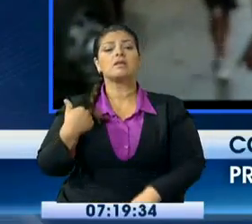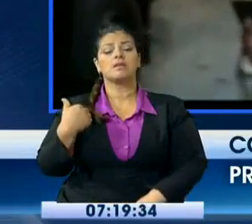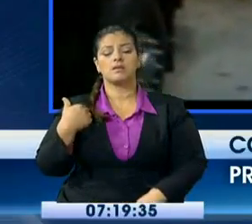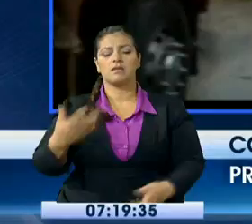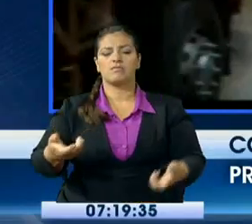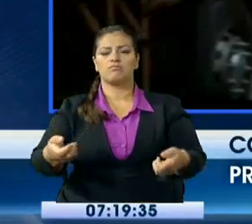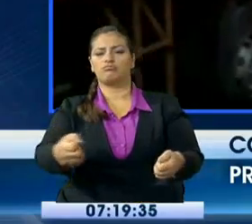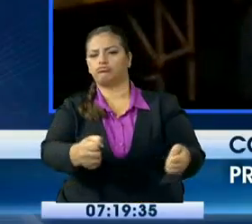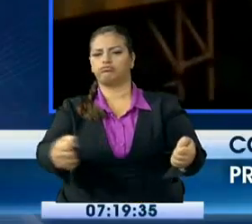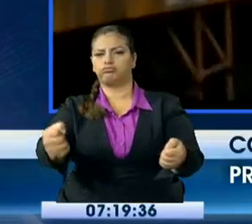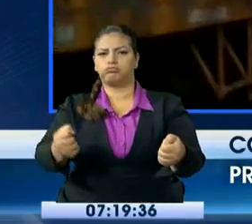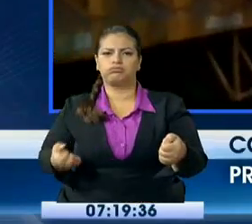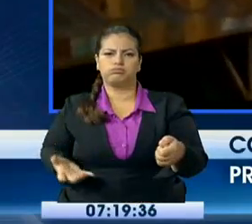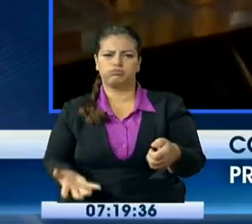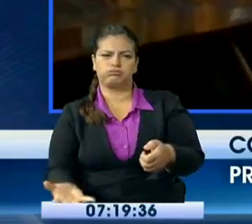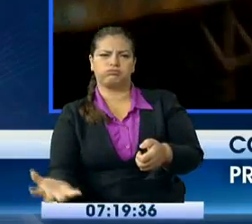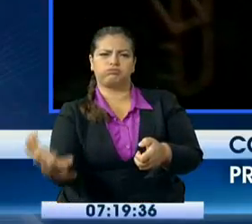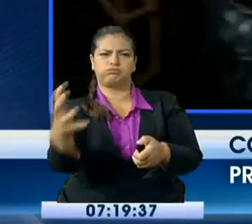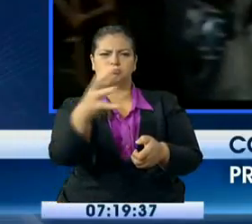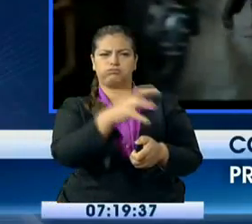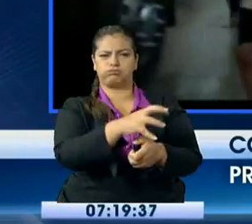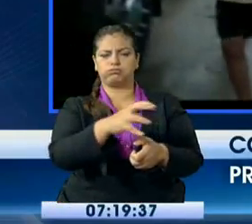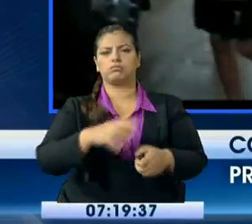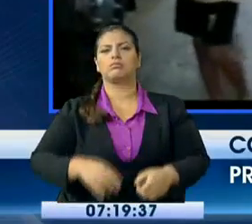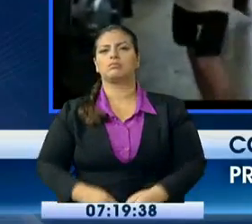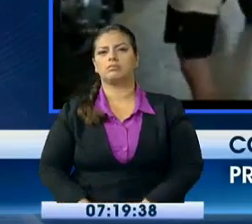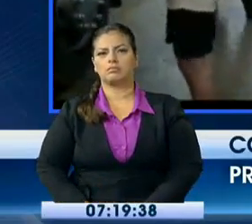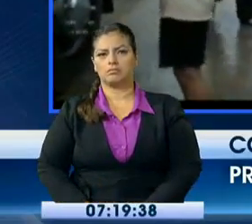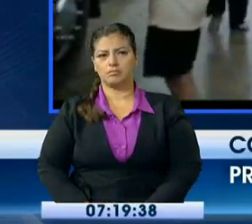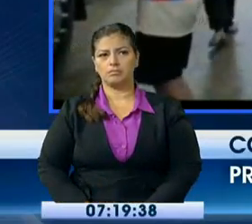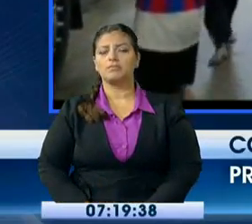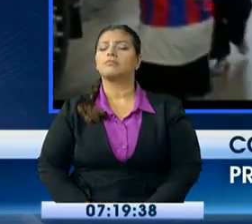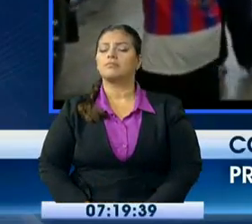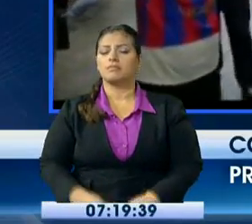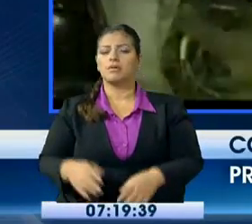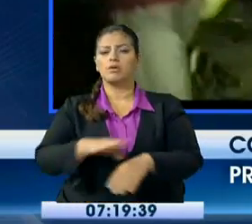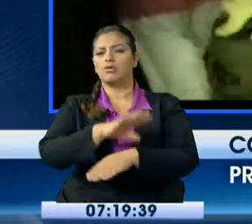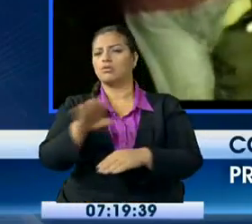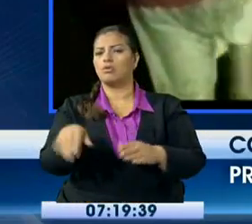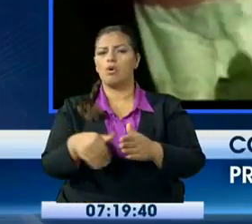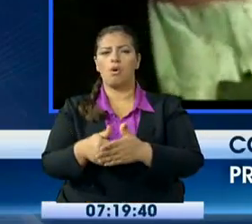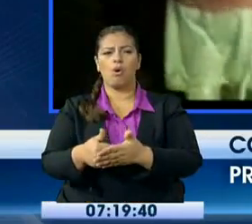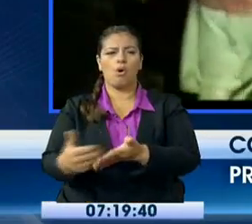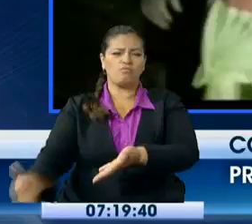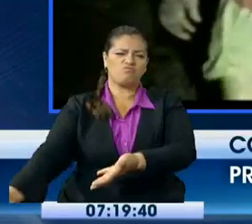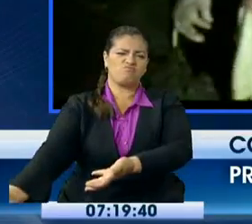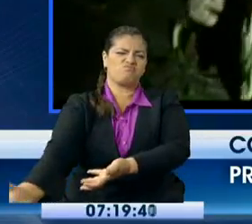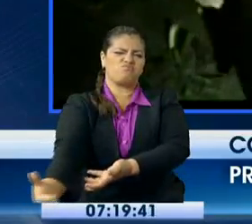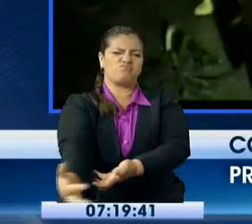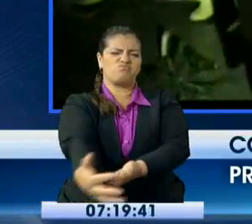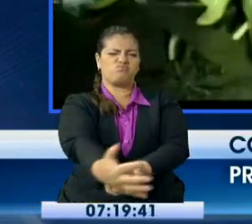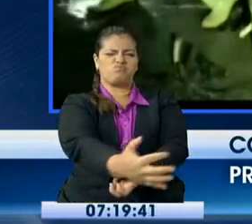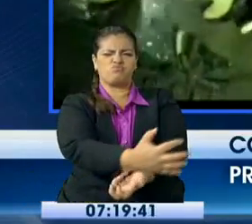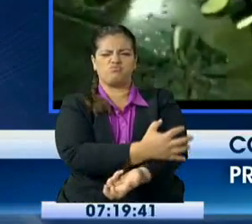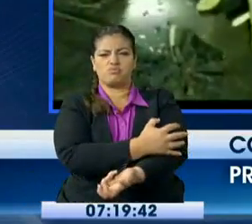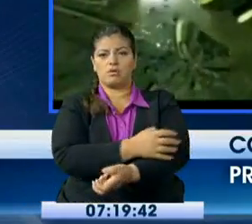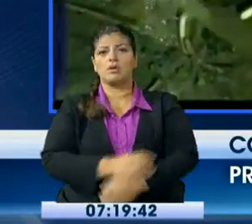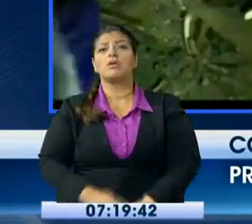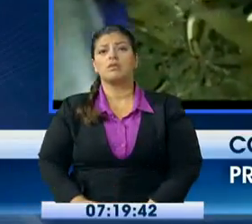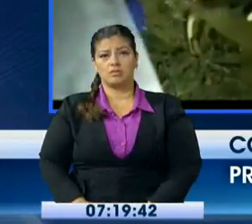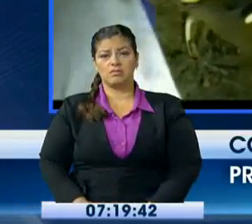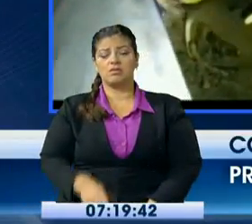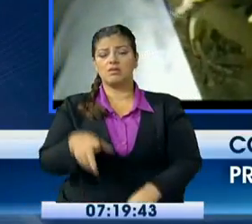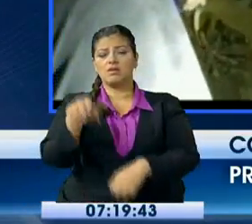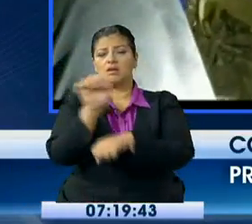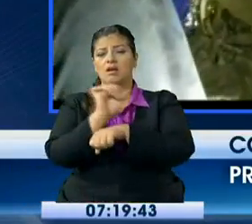trayecto, desde Santo Domingo hasta Tandapi, haciendo limpieza, remoción y permitiendo que vehículos atrapados puedan